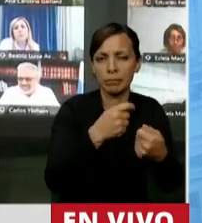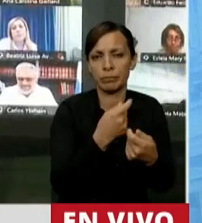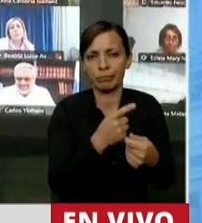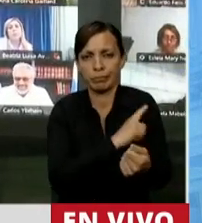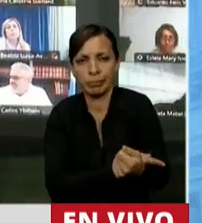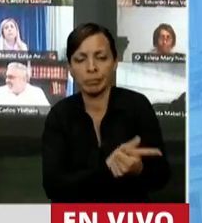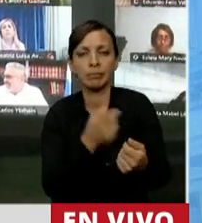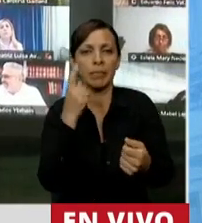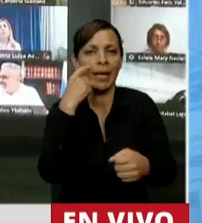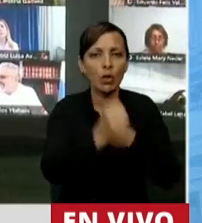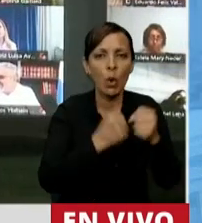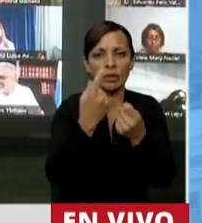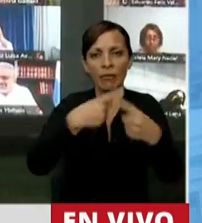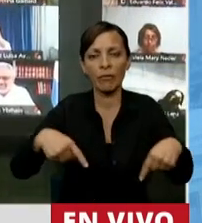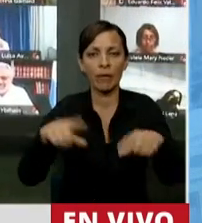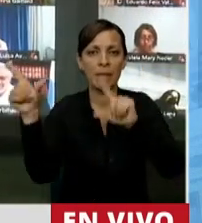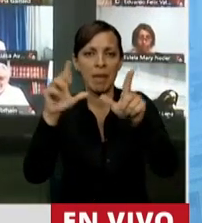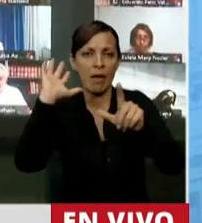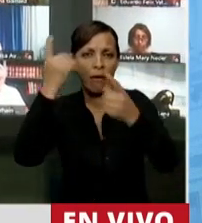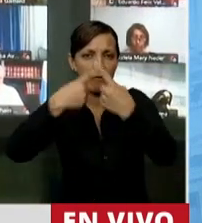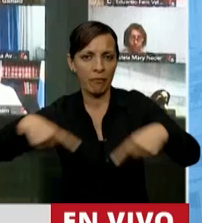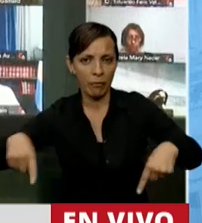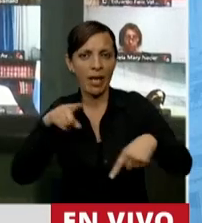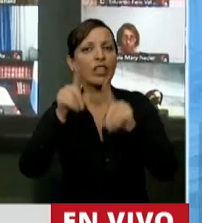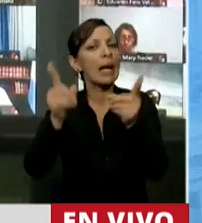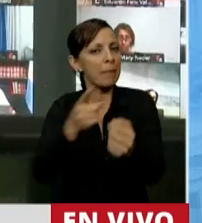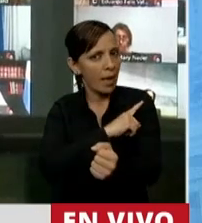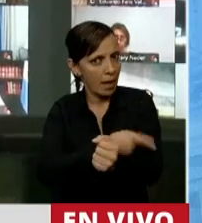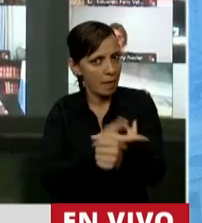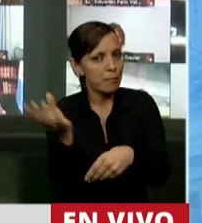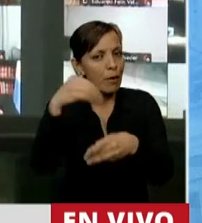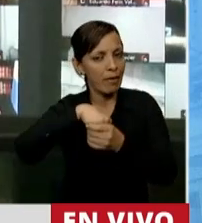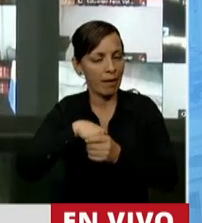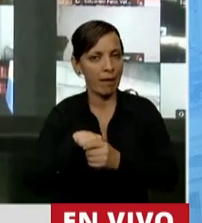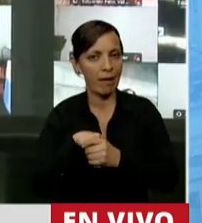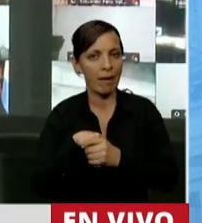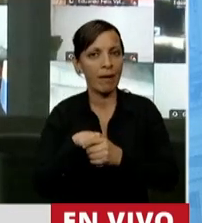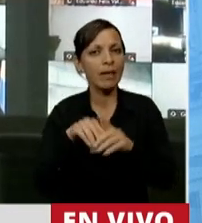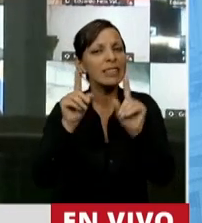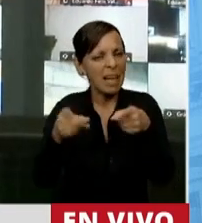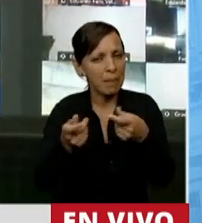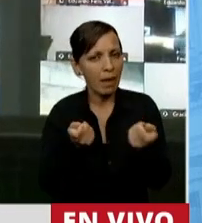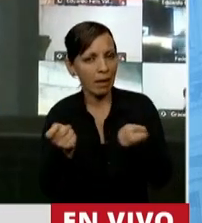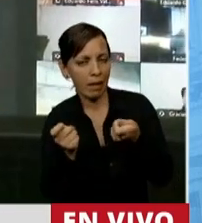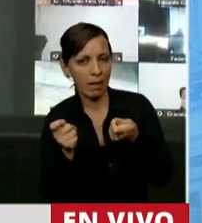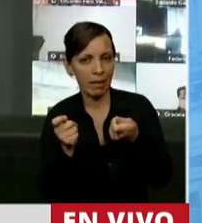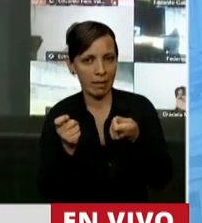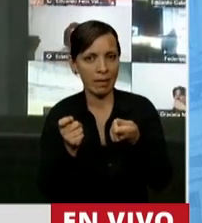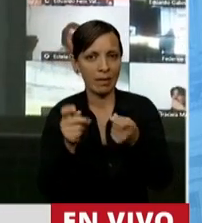industriales, los grandes medios de comunicación. Ellos también forman parte de la dirigencia política.